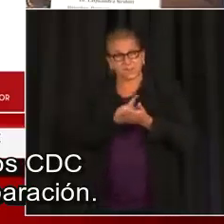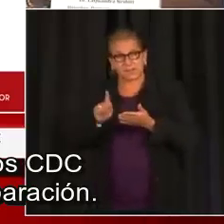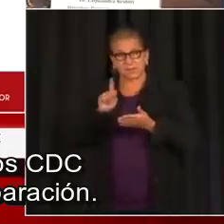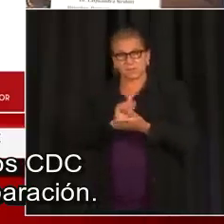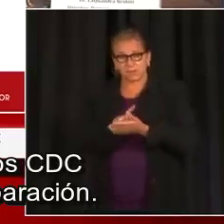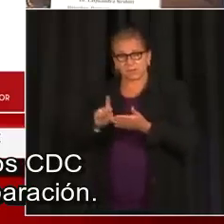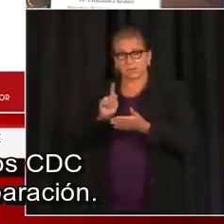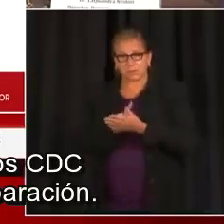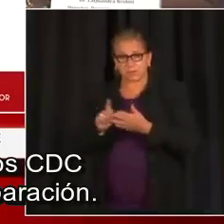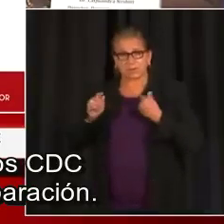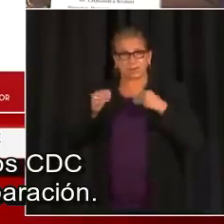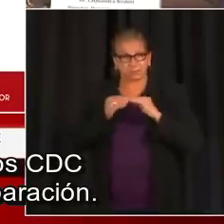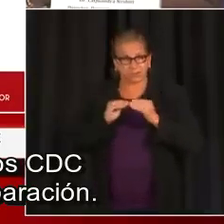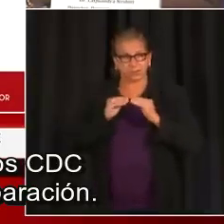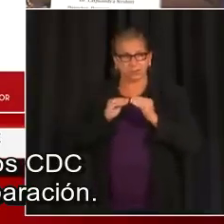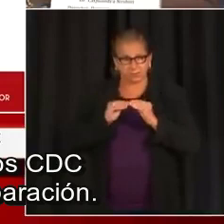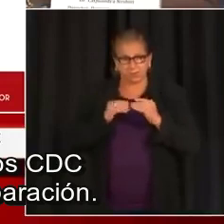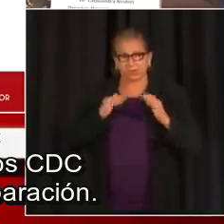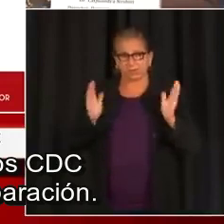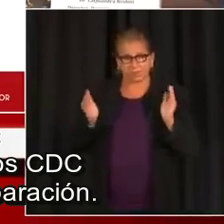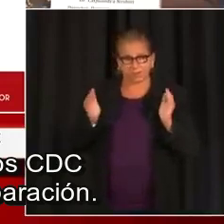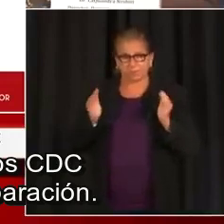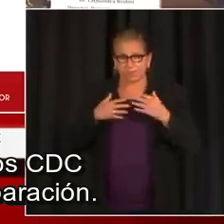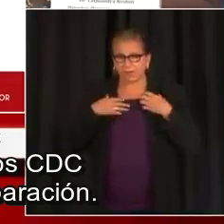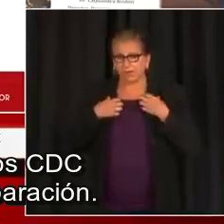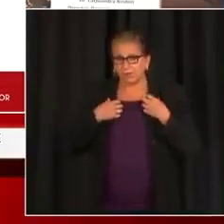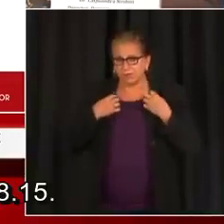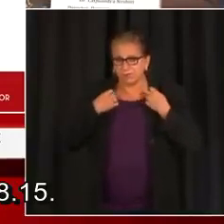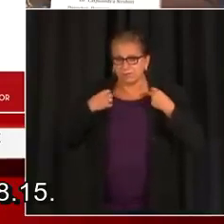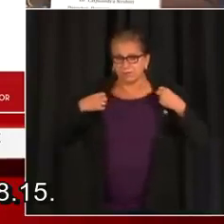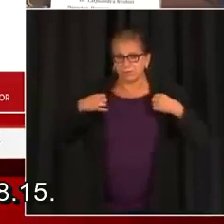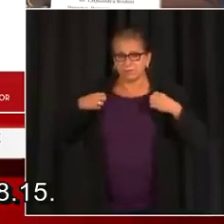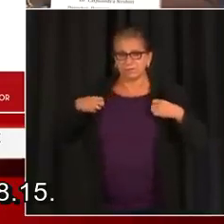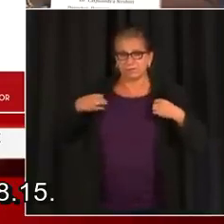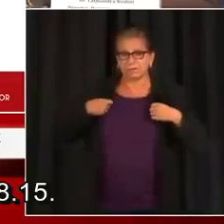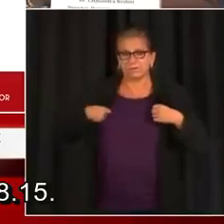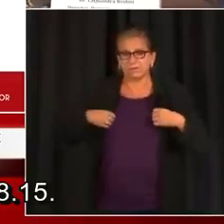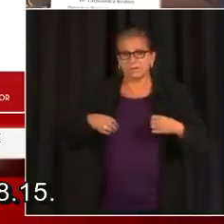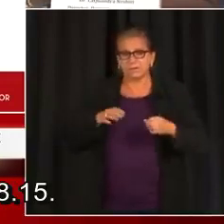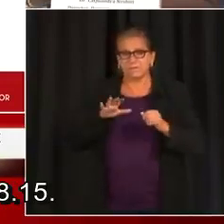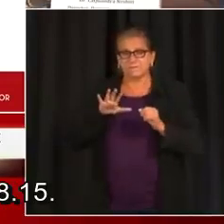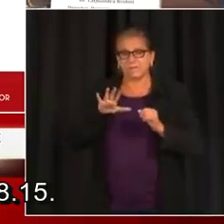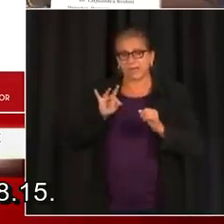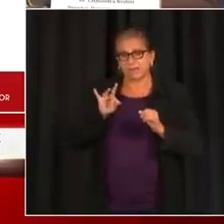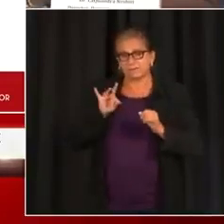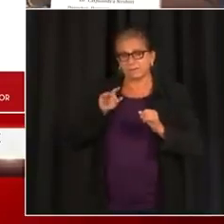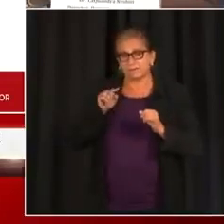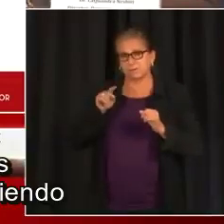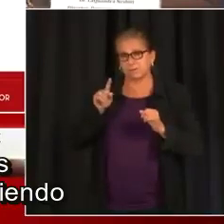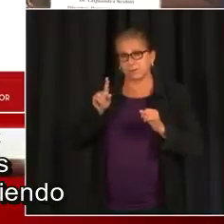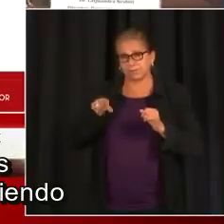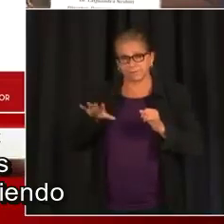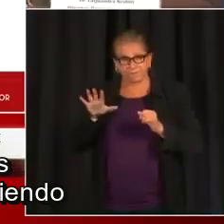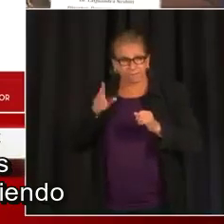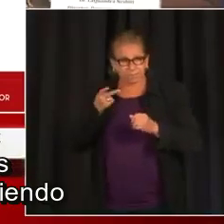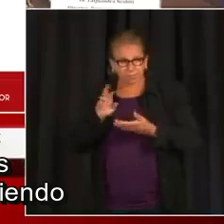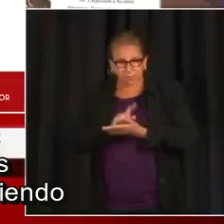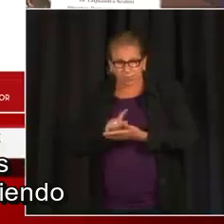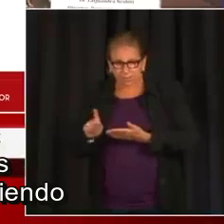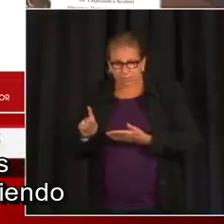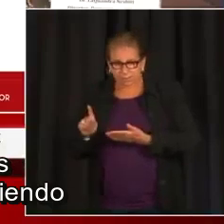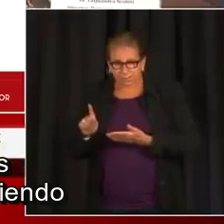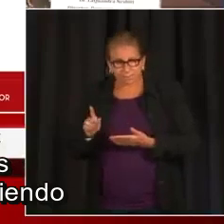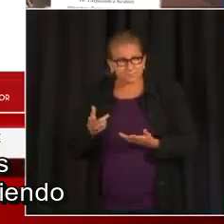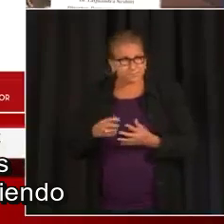transmisión de los CDC para los que quieran hacer esa comparación. En este momento estamos en 58.15. Lo que sabemos en